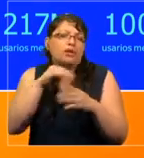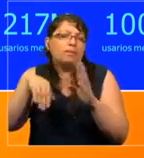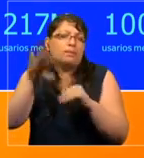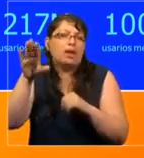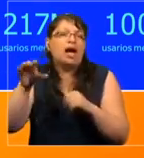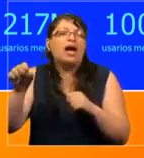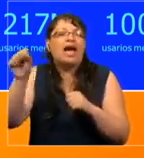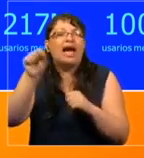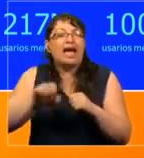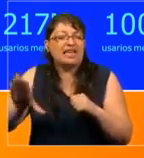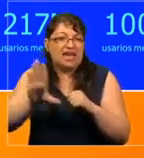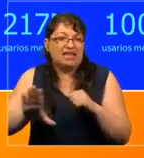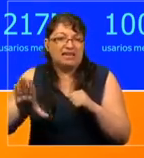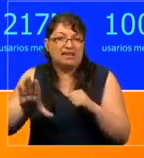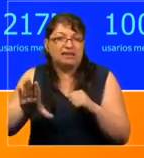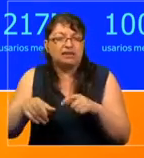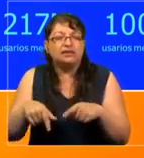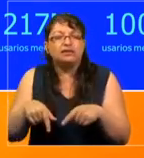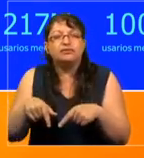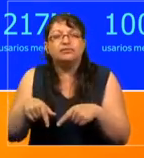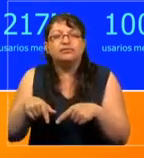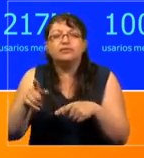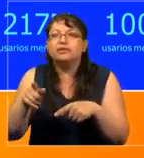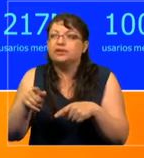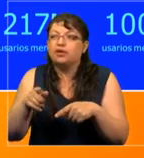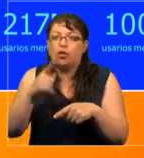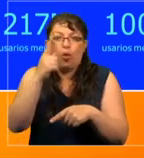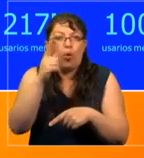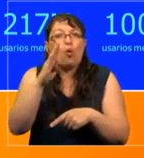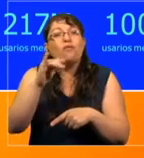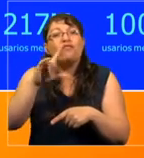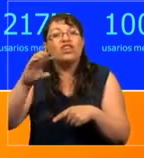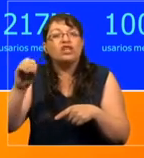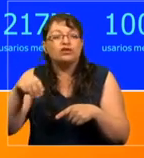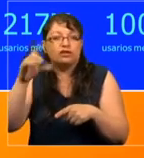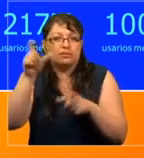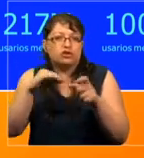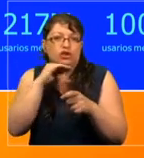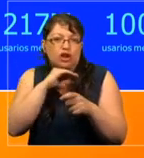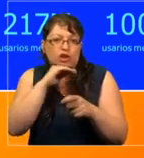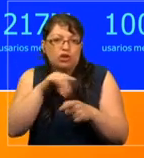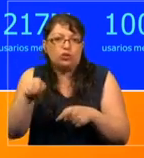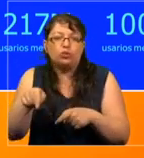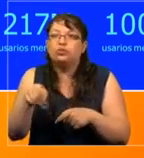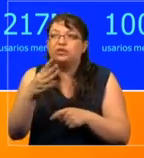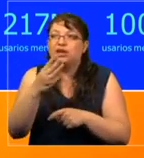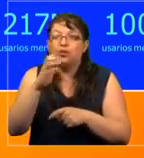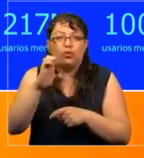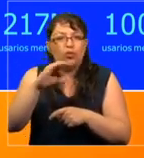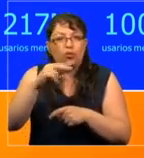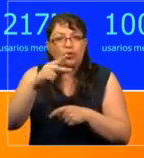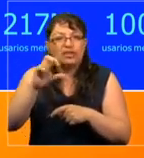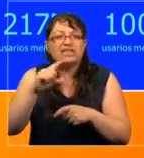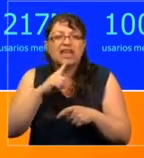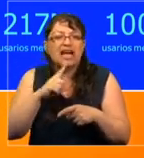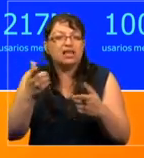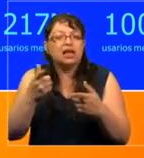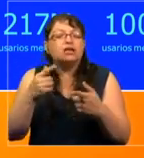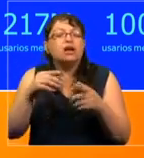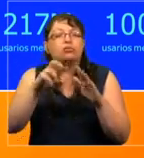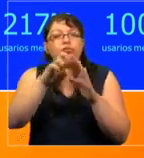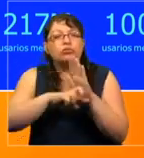con una cantidad de un billón de usuarios. WeChat es una aplicación